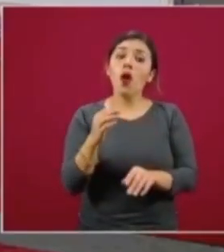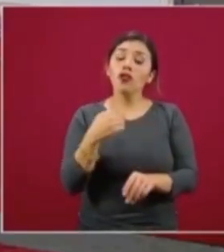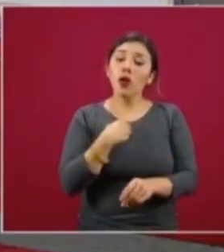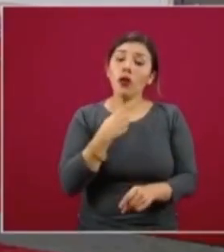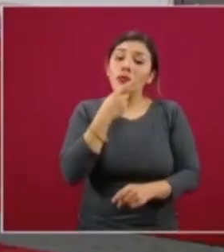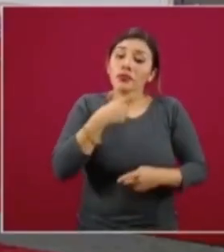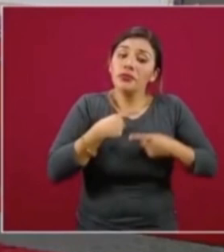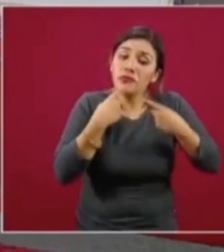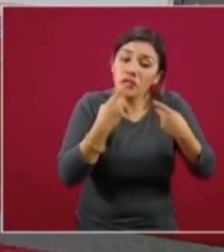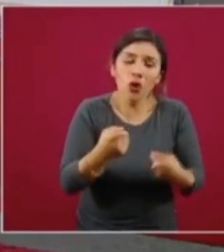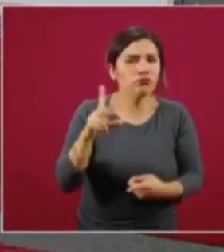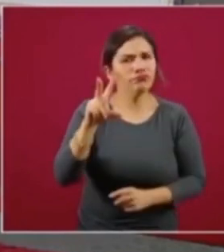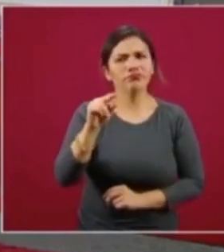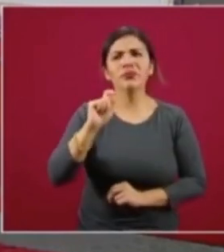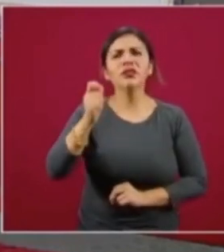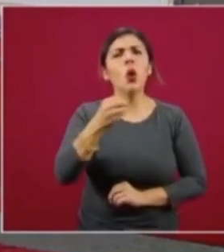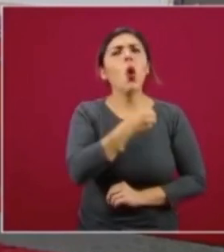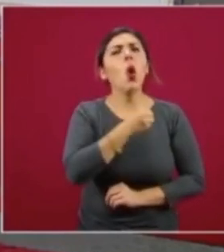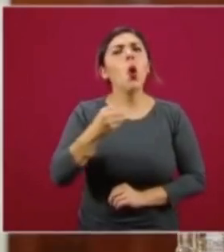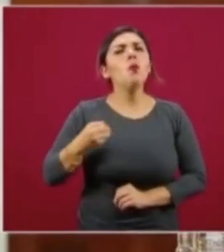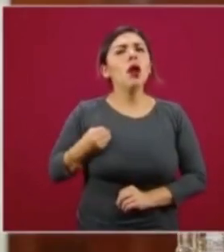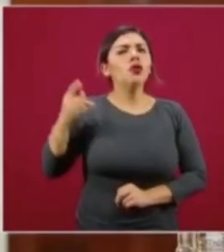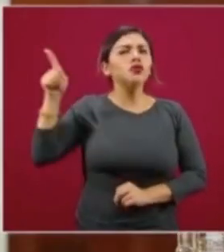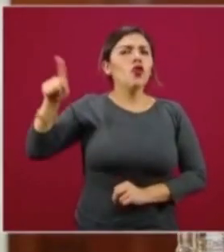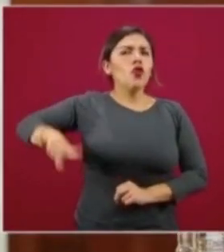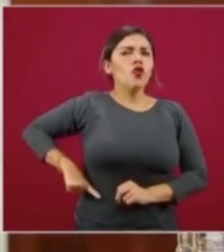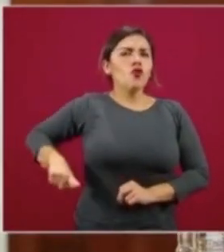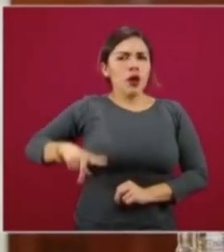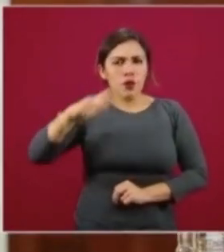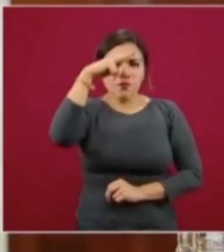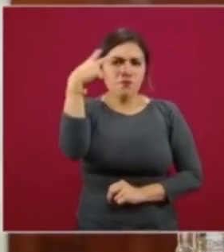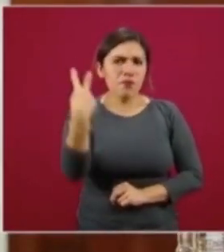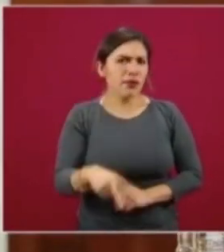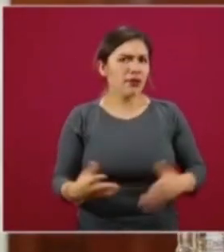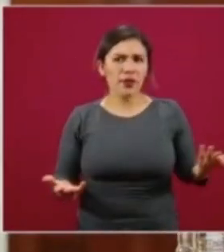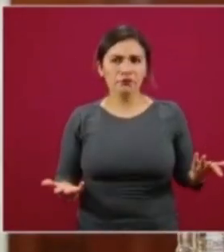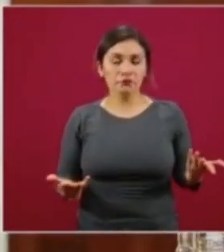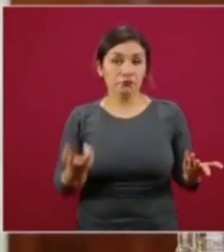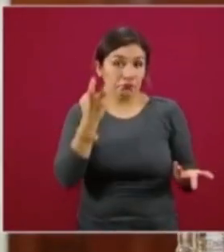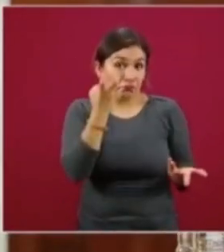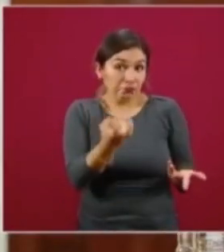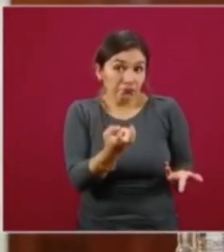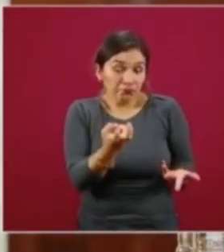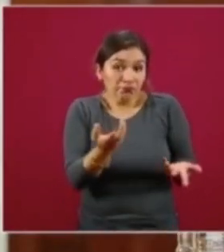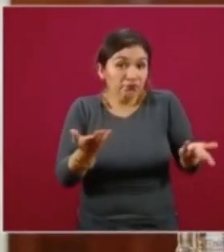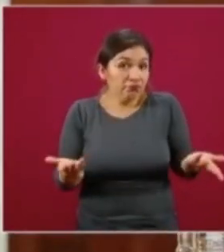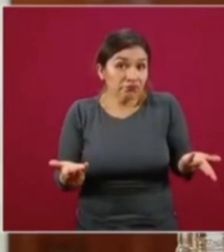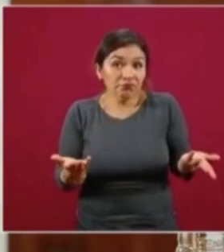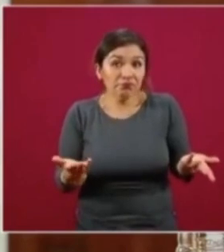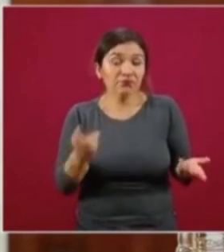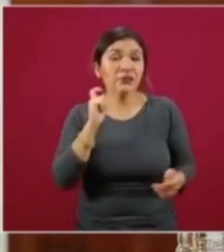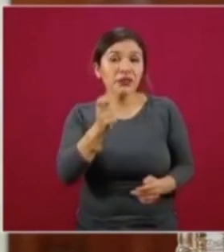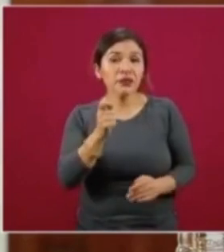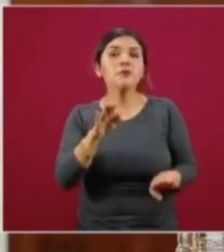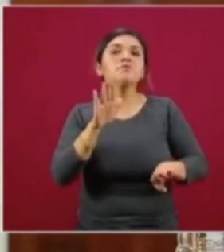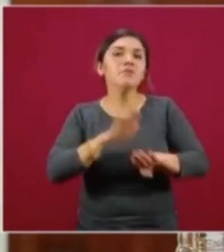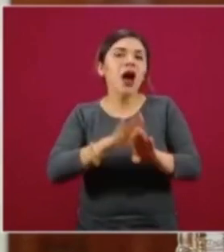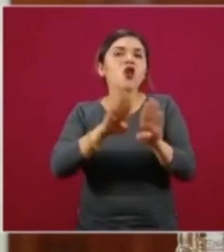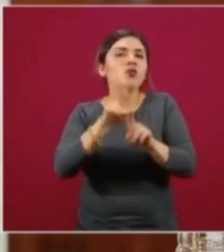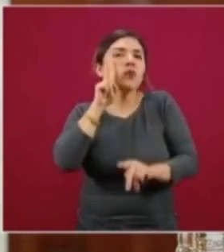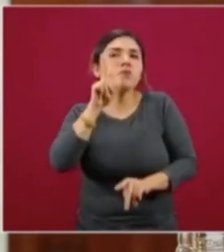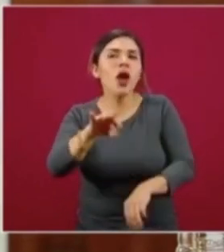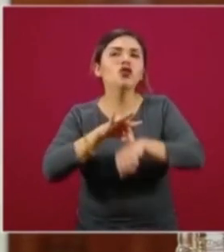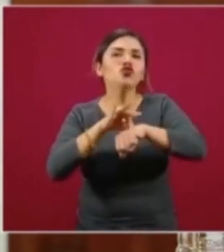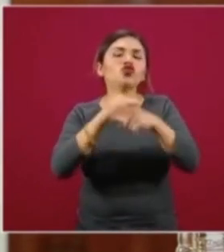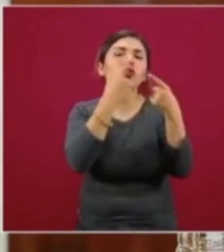obligación del Estado mexicano, como ya lo comentamos. De tal manera que eso hace una gran diferencia.